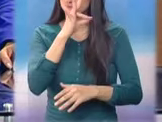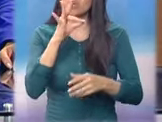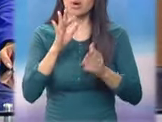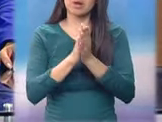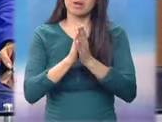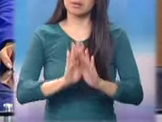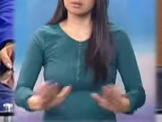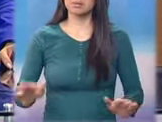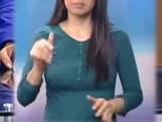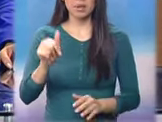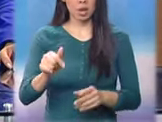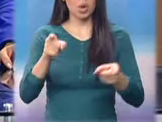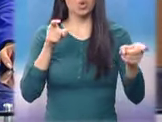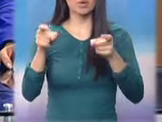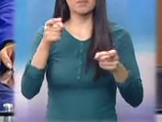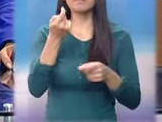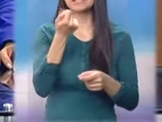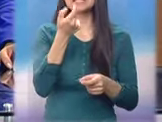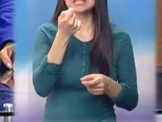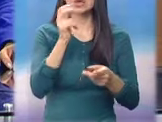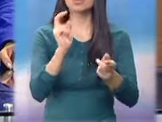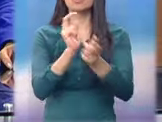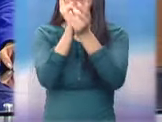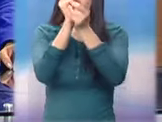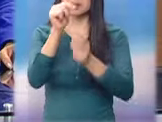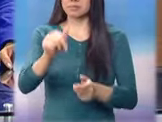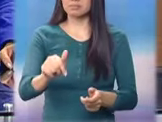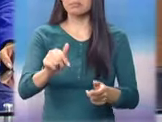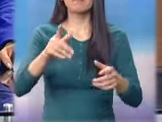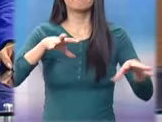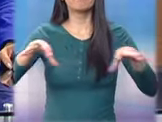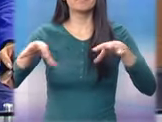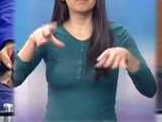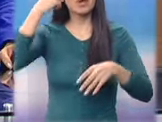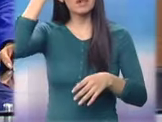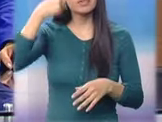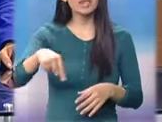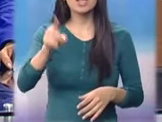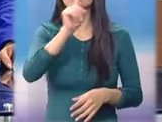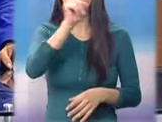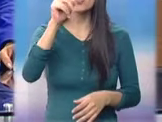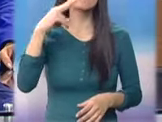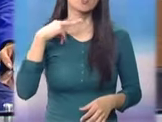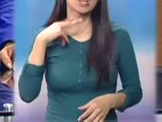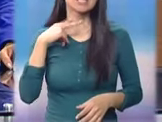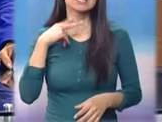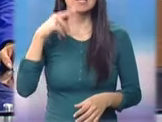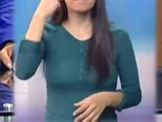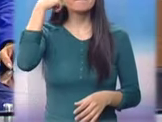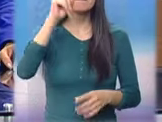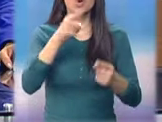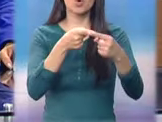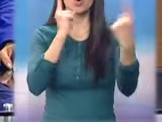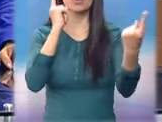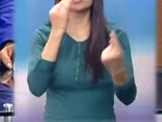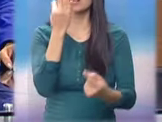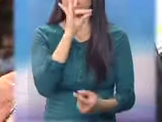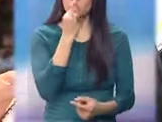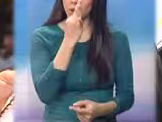coordinadora de nombre 25 de noviembre comenzó con las actividades del Día de la No Violencia contra la Mujer.